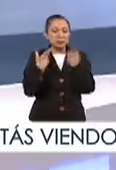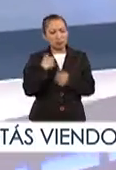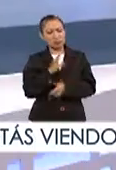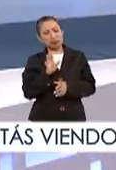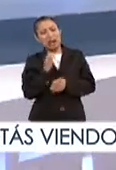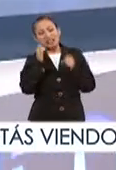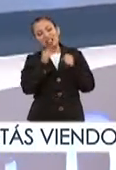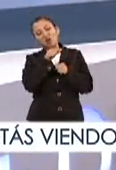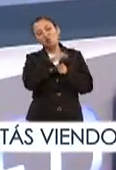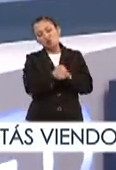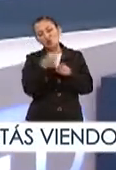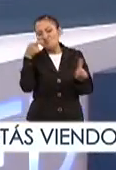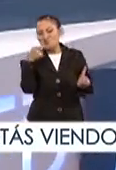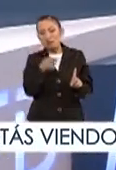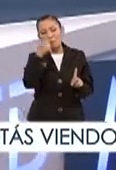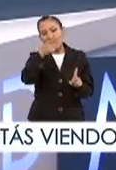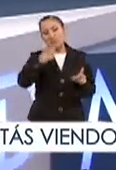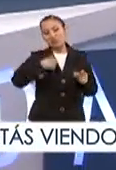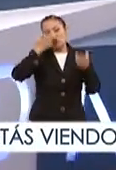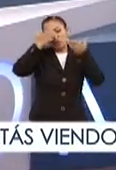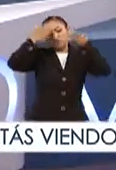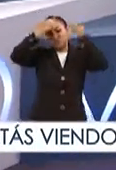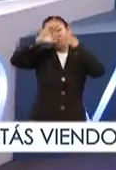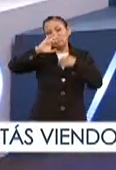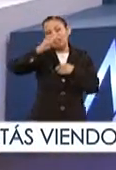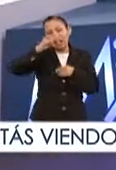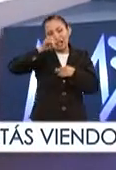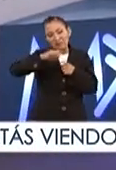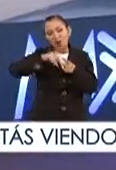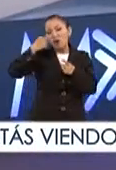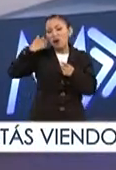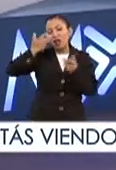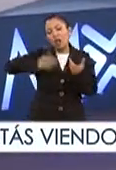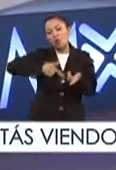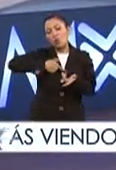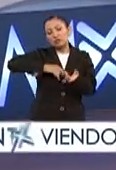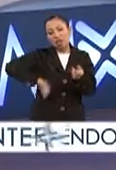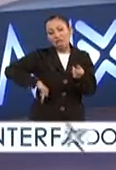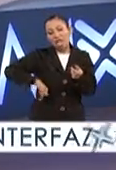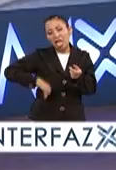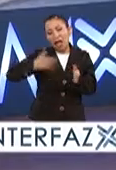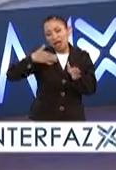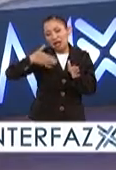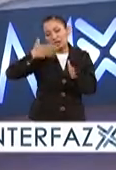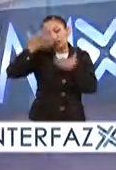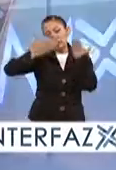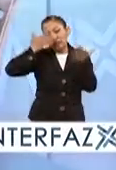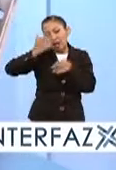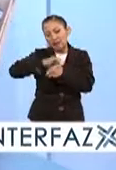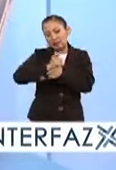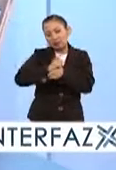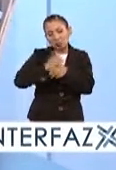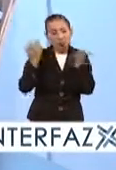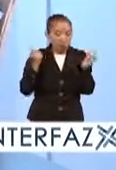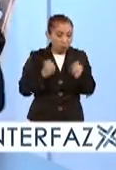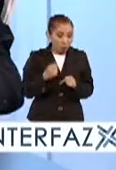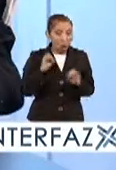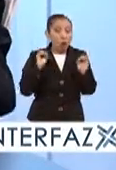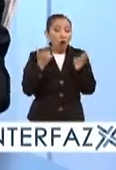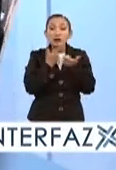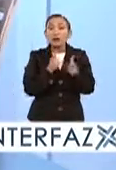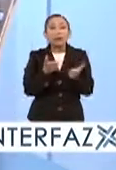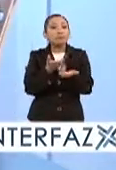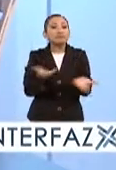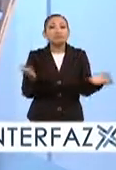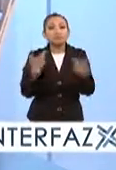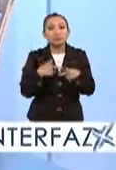dice, ah, no, seguramente está dirigido para quienes son chefs, quieren ser chefs, están interesados el día de mañana en estudiar una licenciatura, ¿es así o va